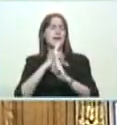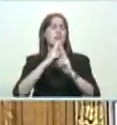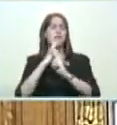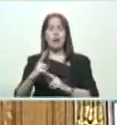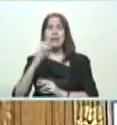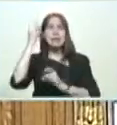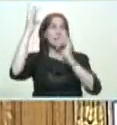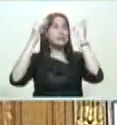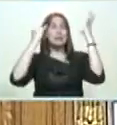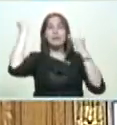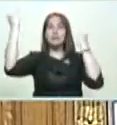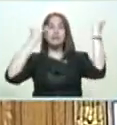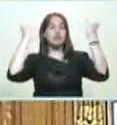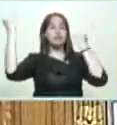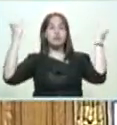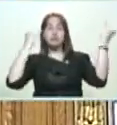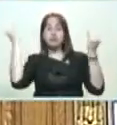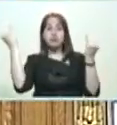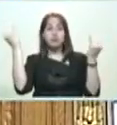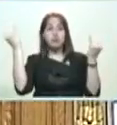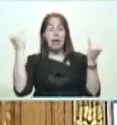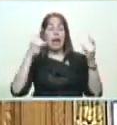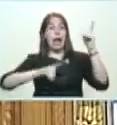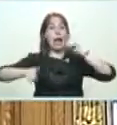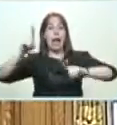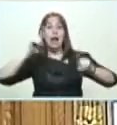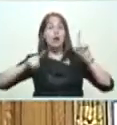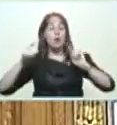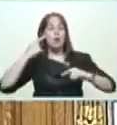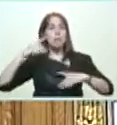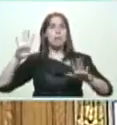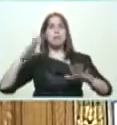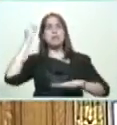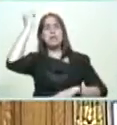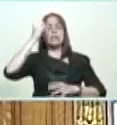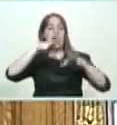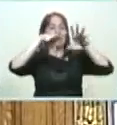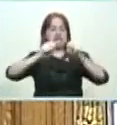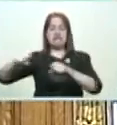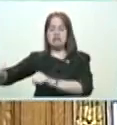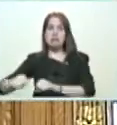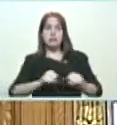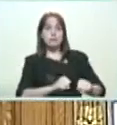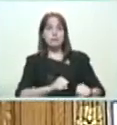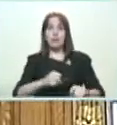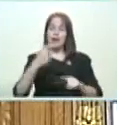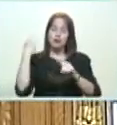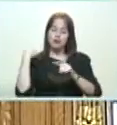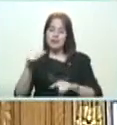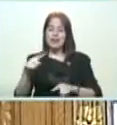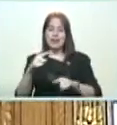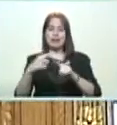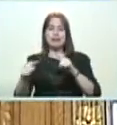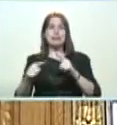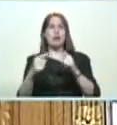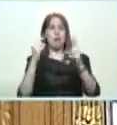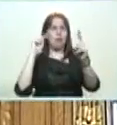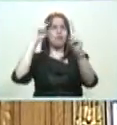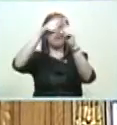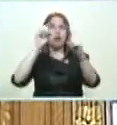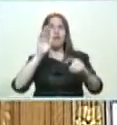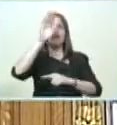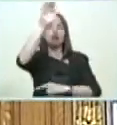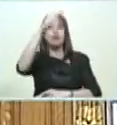creativas y creadoras que sean, algunas que parezcan capitalistas, todas deben tener una estrategia y un destino